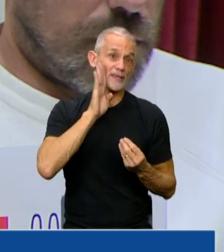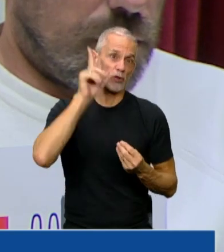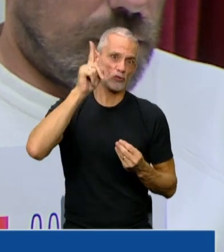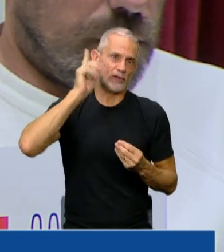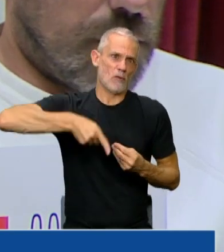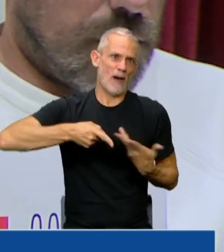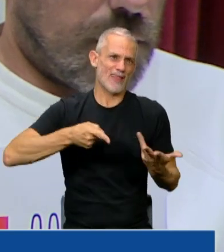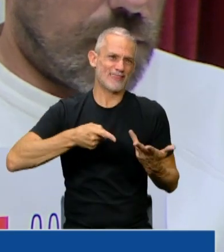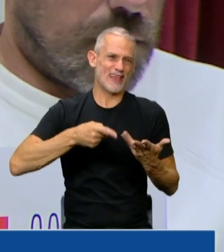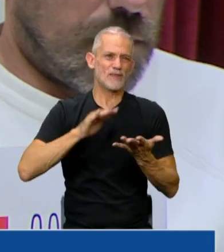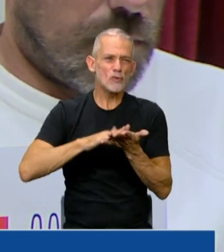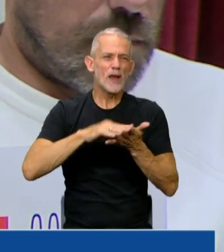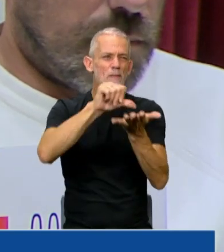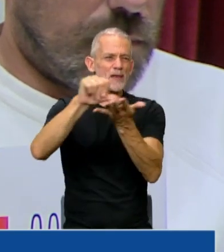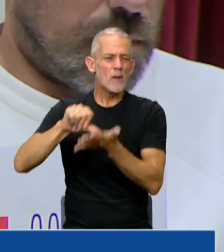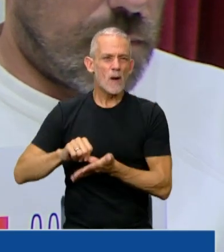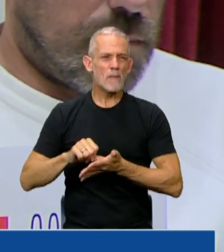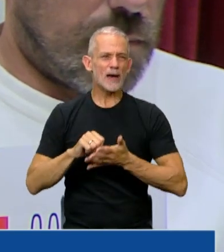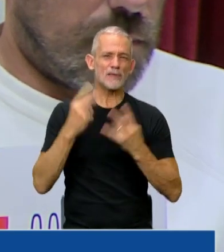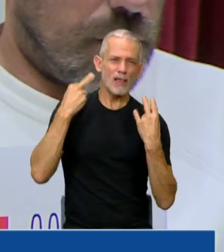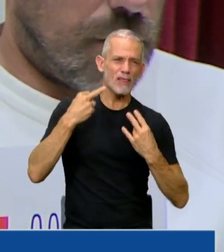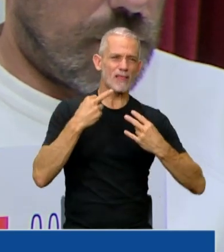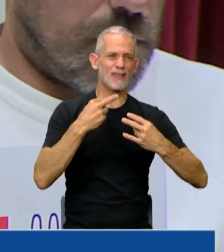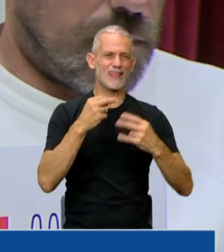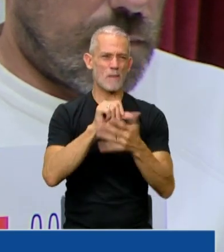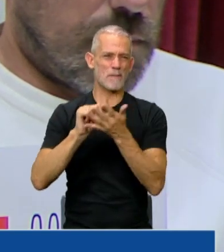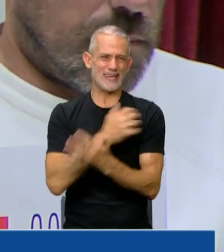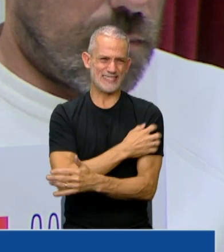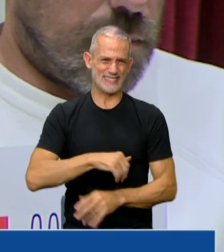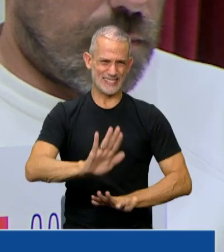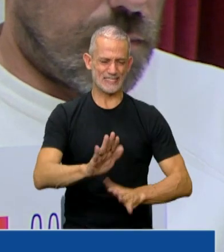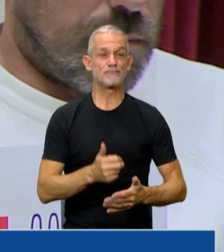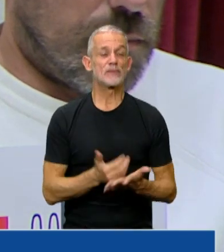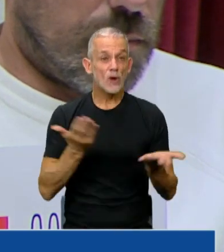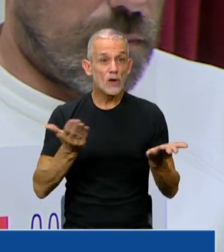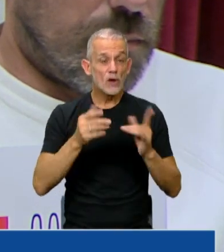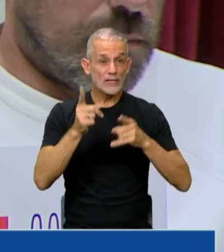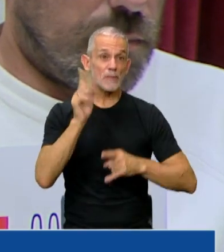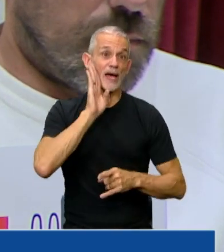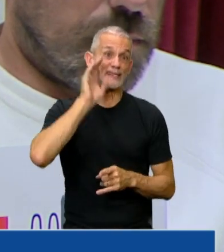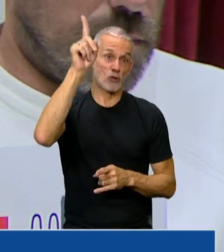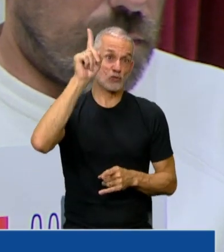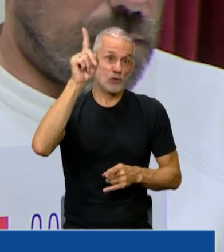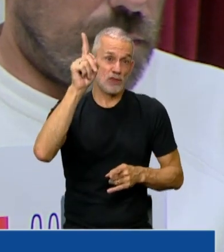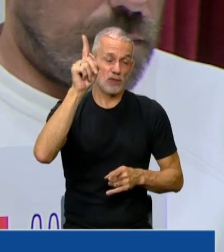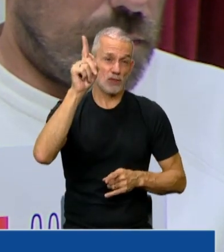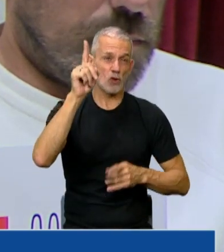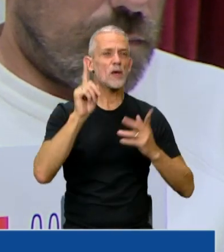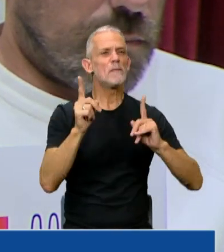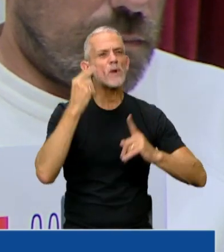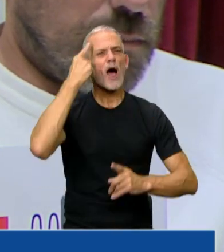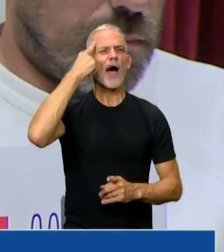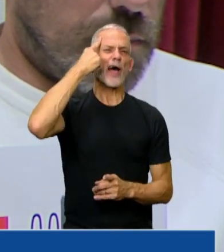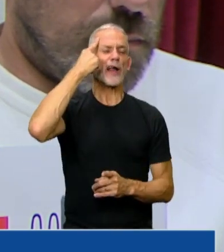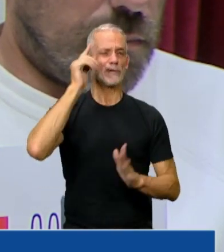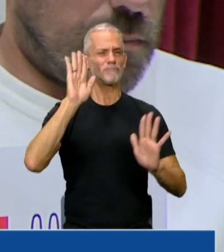Unidos se hace sobre todo en los países subdesarrollados. Y quiero mencionar que justamente Estados Unidos cree y